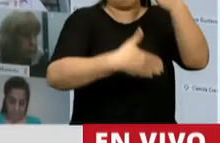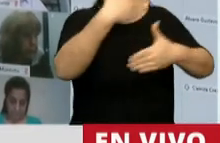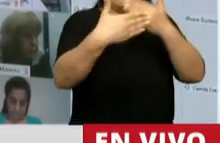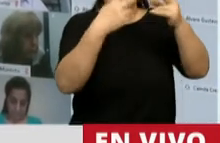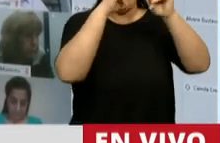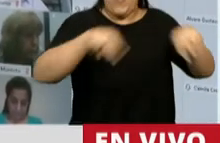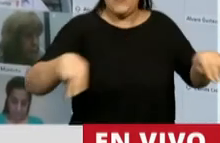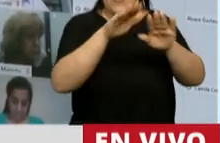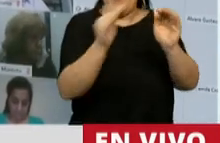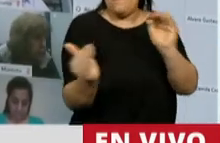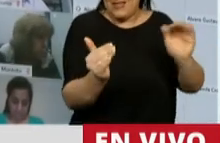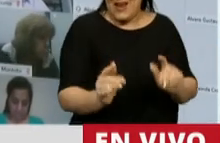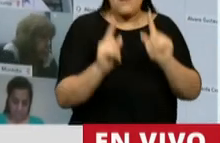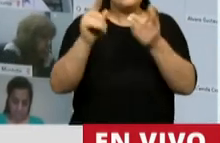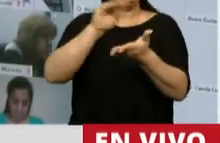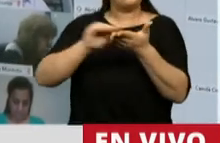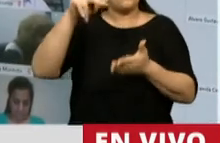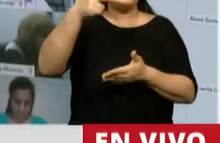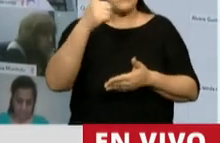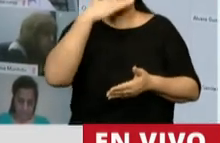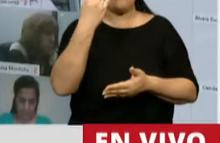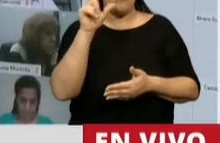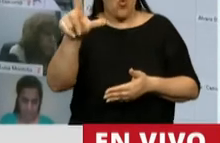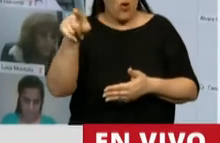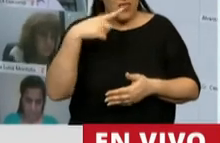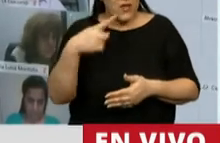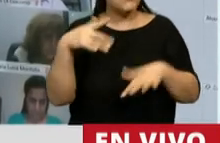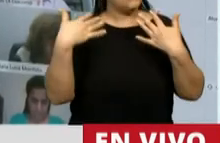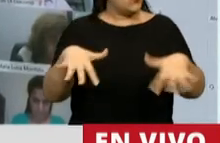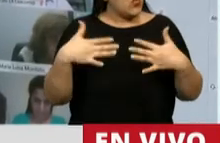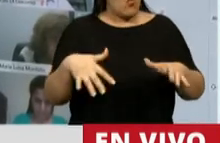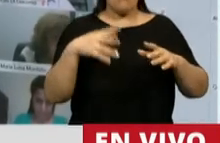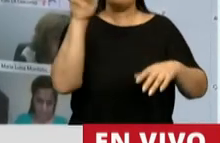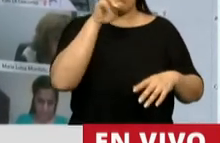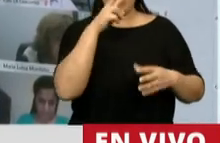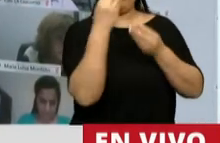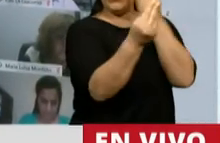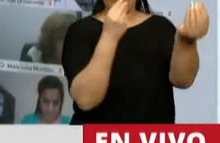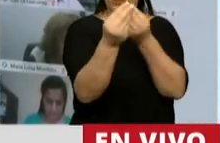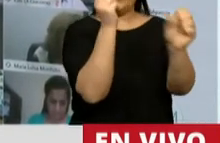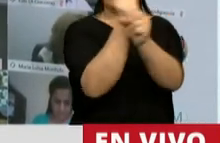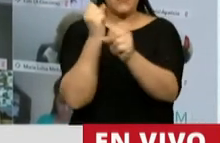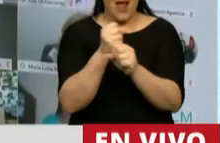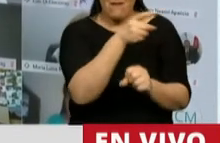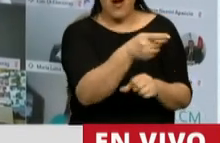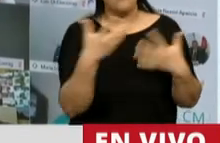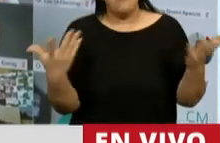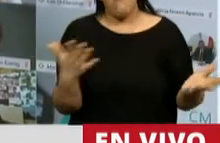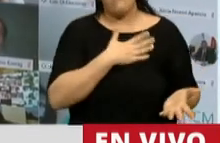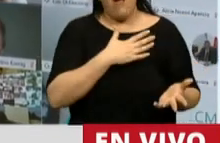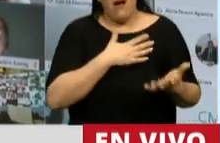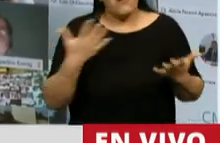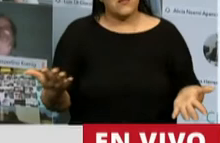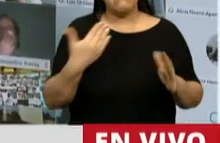situación, como dijo la diputada Najul recién, tiene un fuerte impacto en el empleo de las mujeres, porque sobre ellas, lamentablemente,